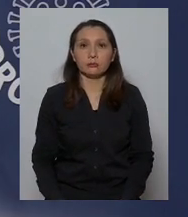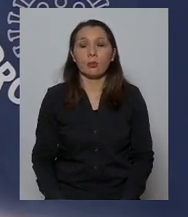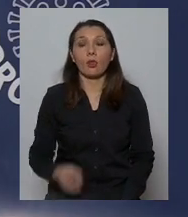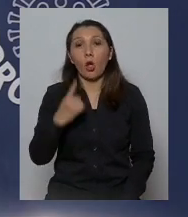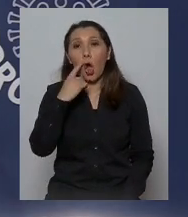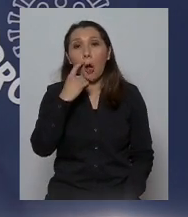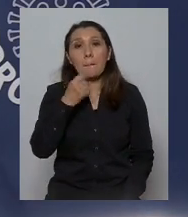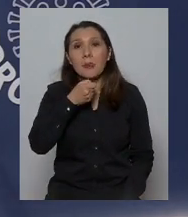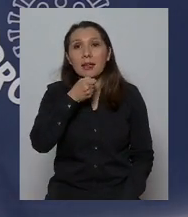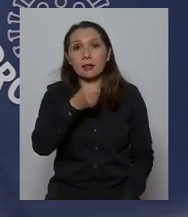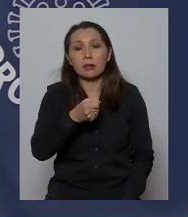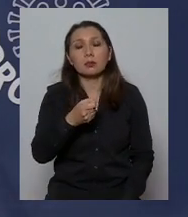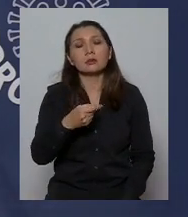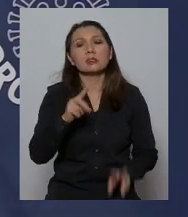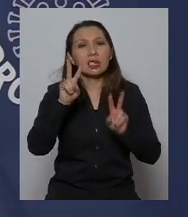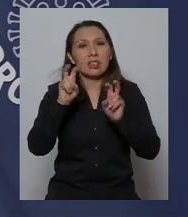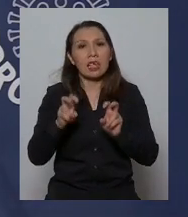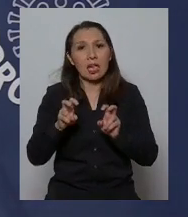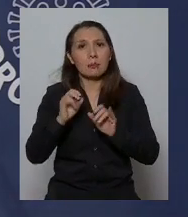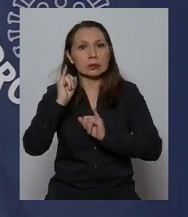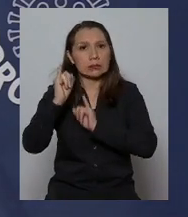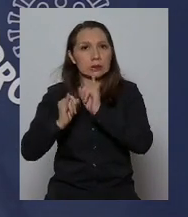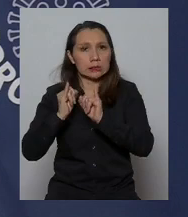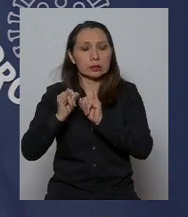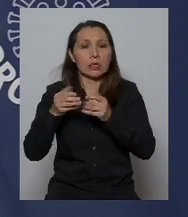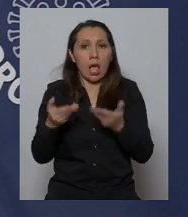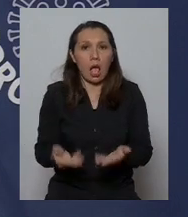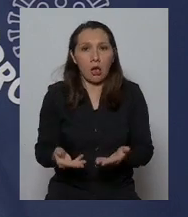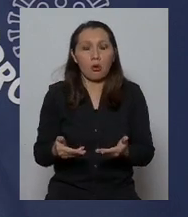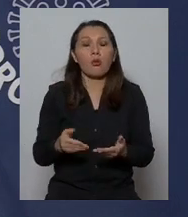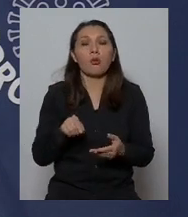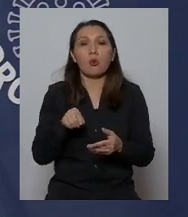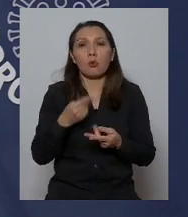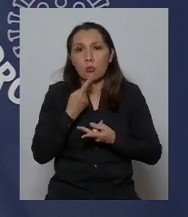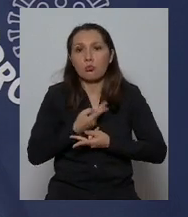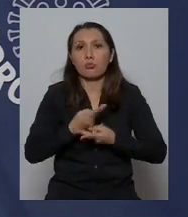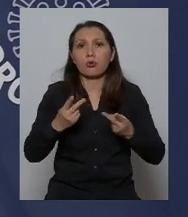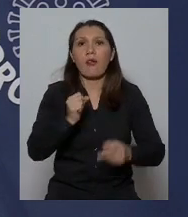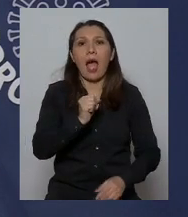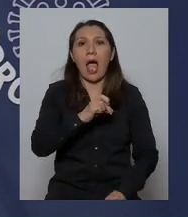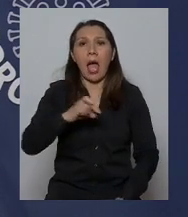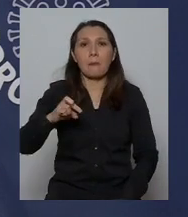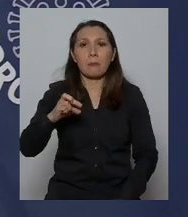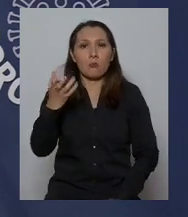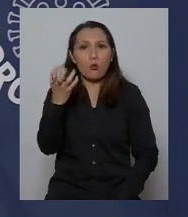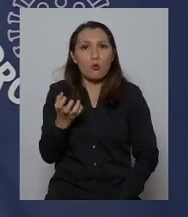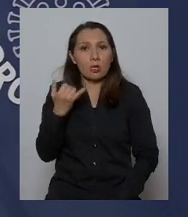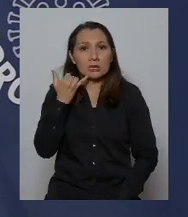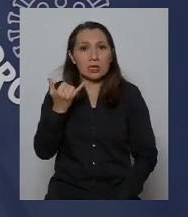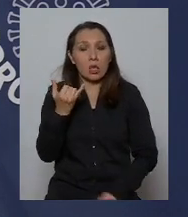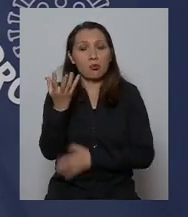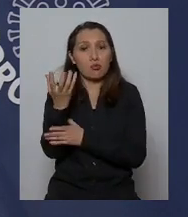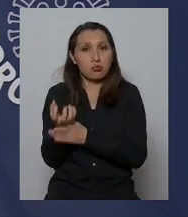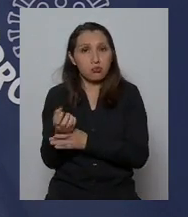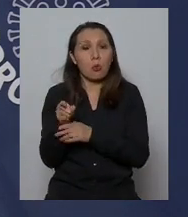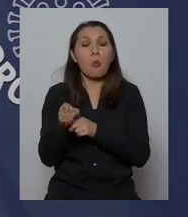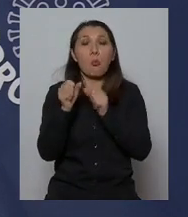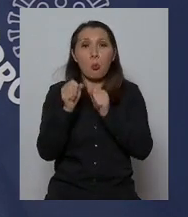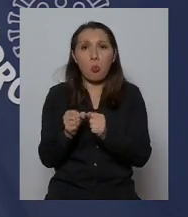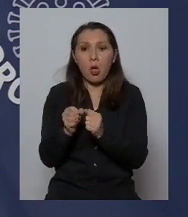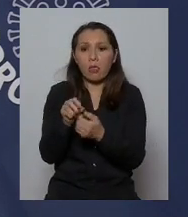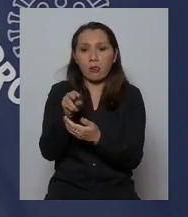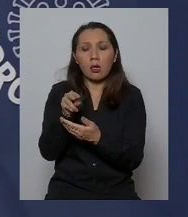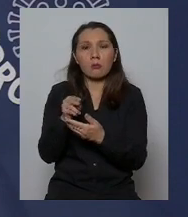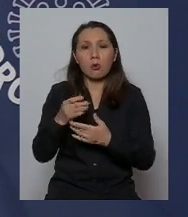consultar sobre el tema digital como primera parte hoy se lanzó una aplicación para que las personas puedan entregar